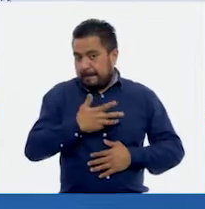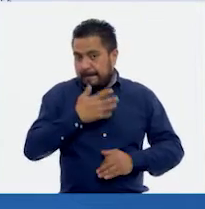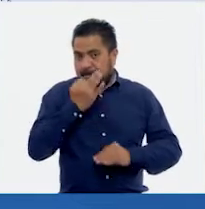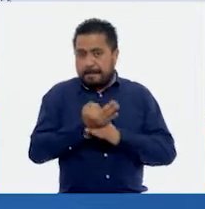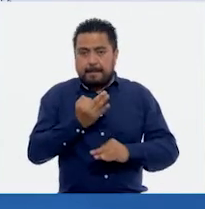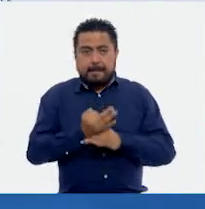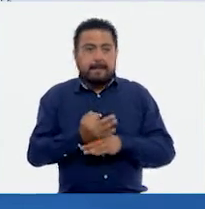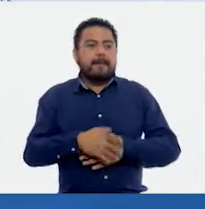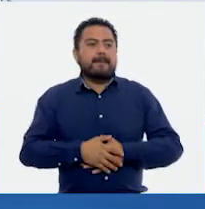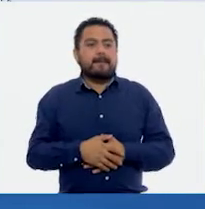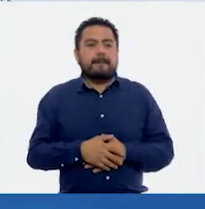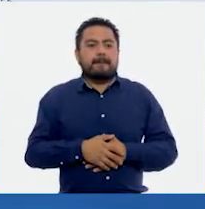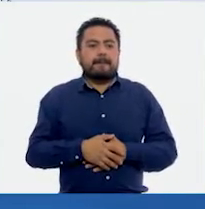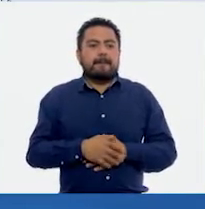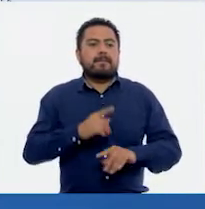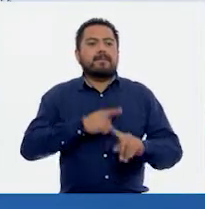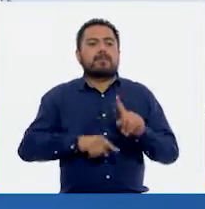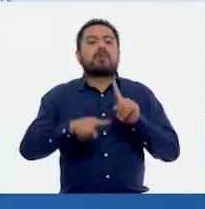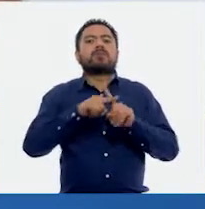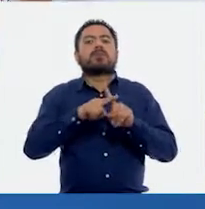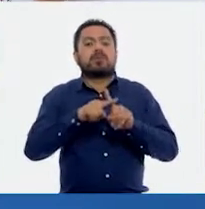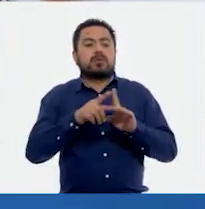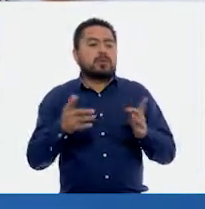Tenemos, entonces, que multiplicar...